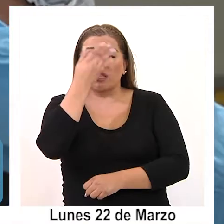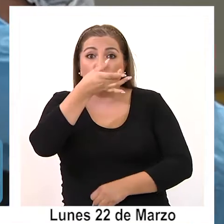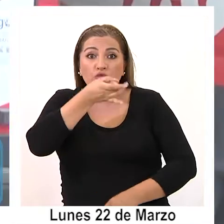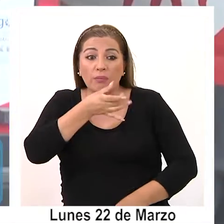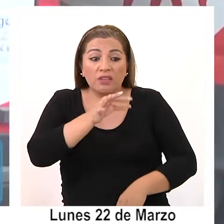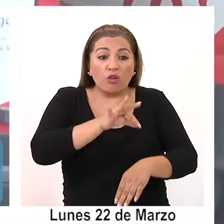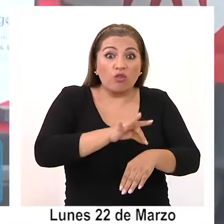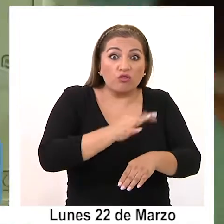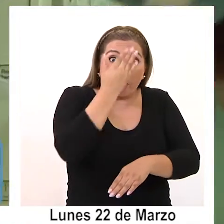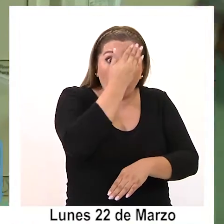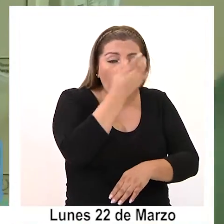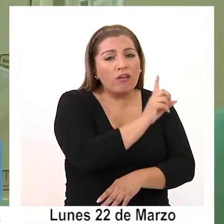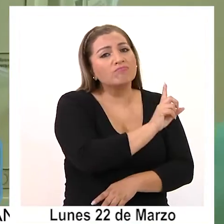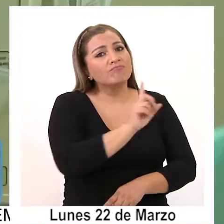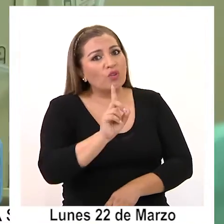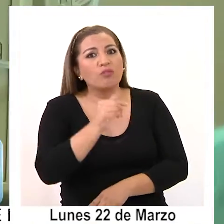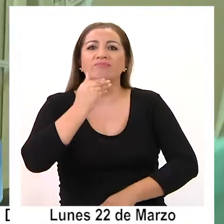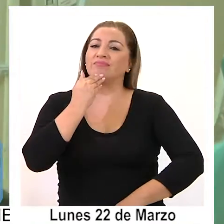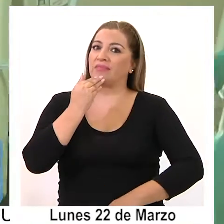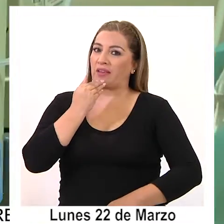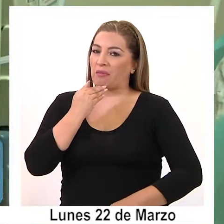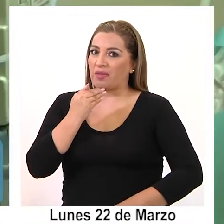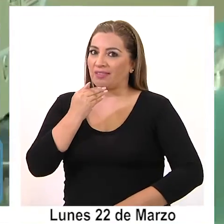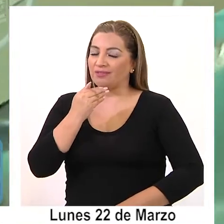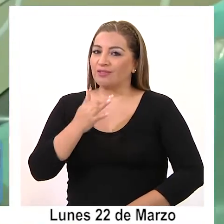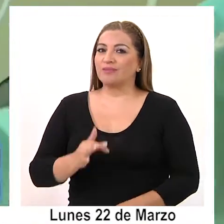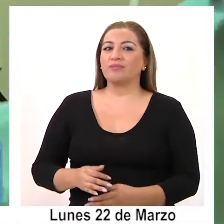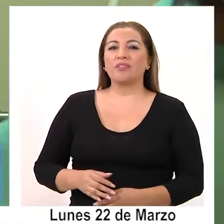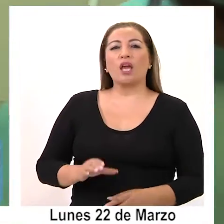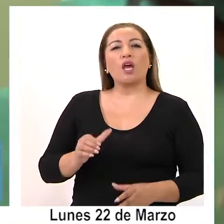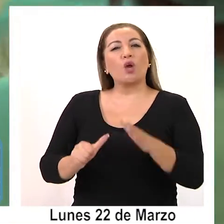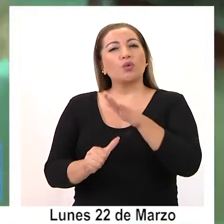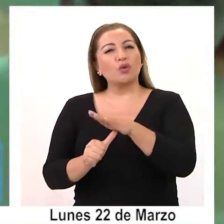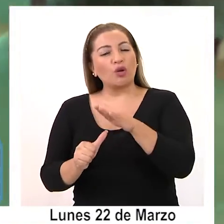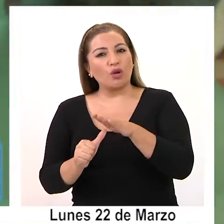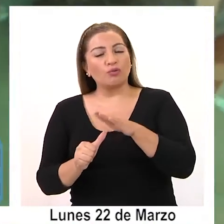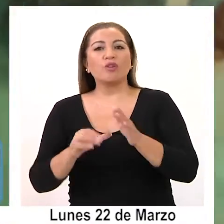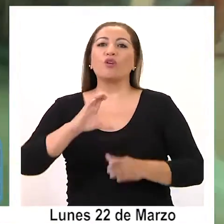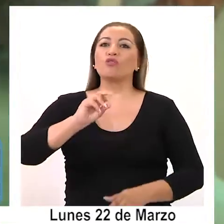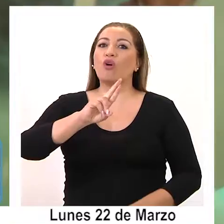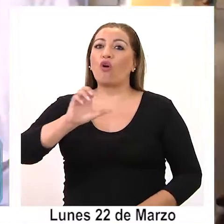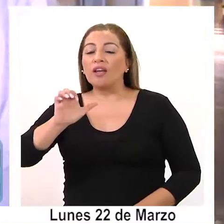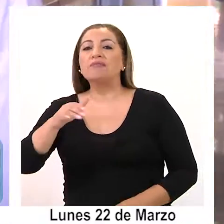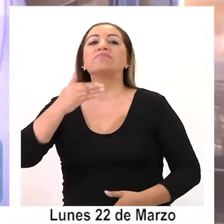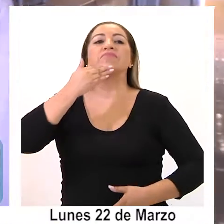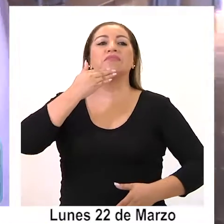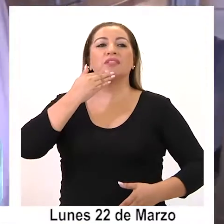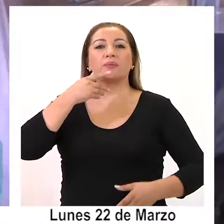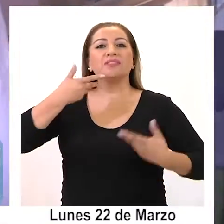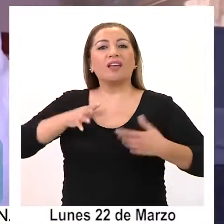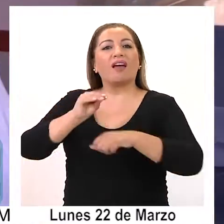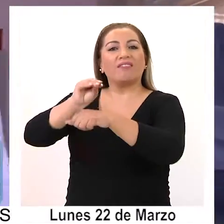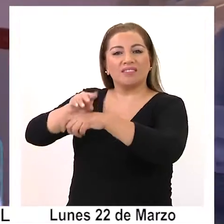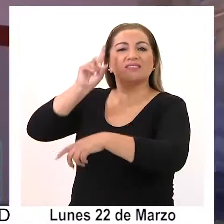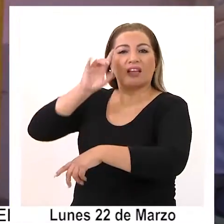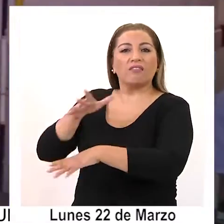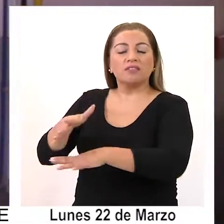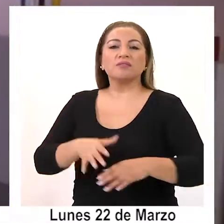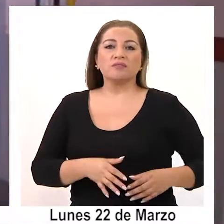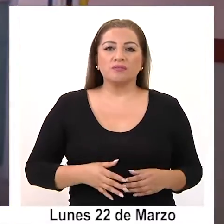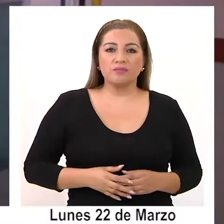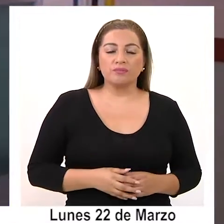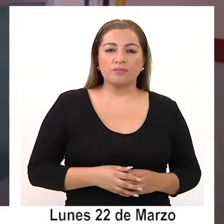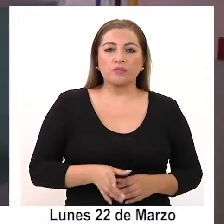médicos de la unidad de cuidados intensivos, sino que también a los consejeros regionales quienes están advertidos del tema.